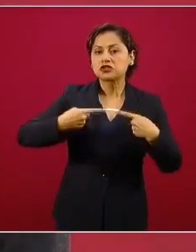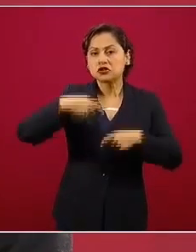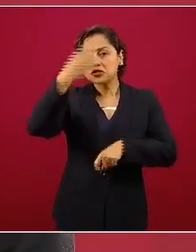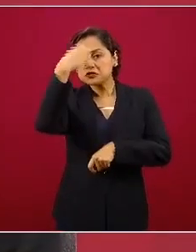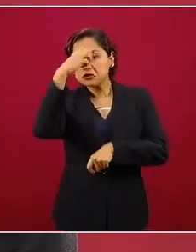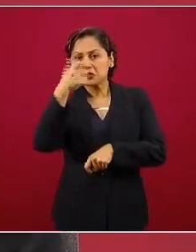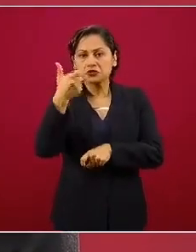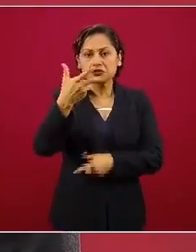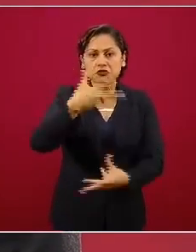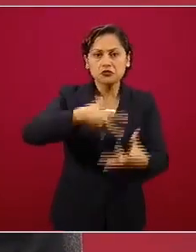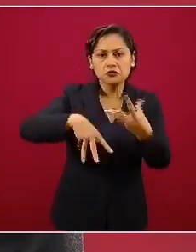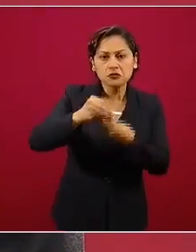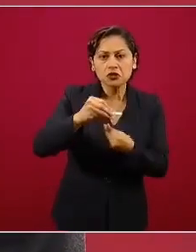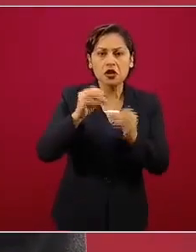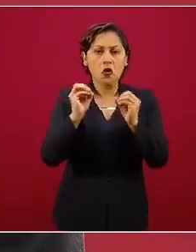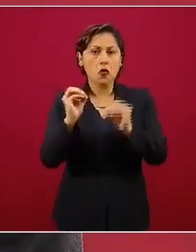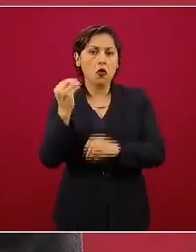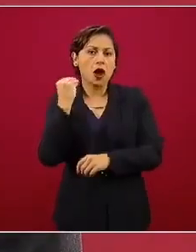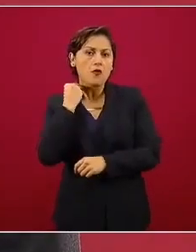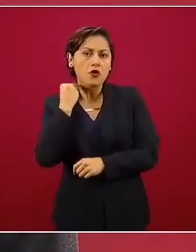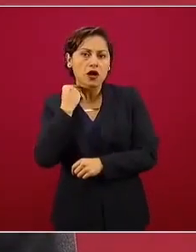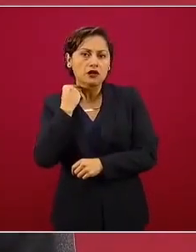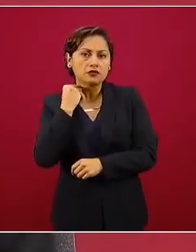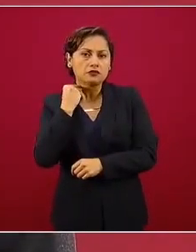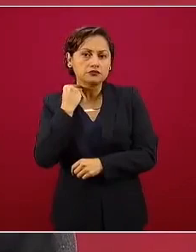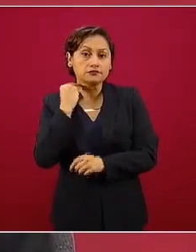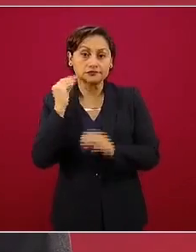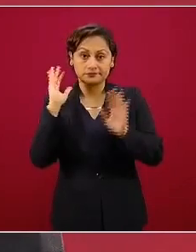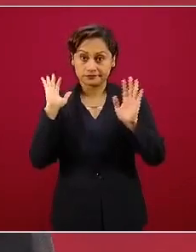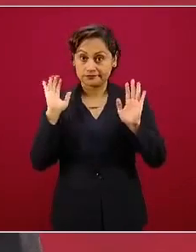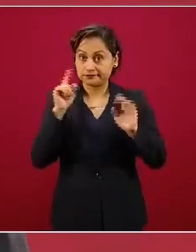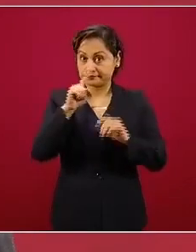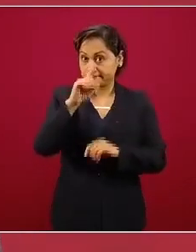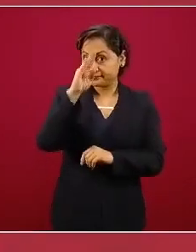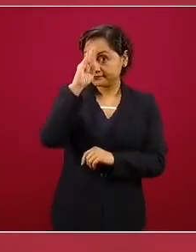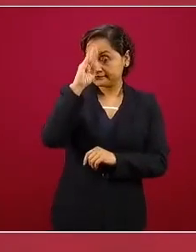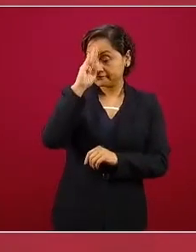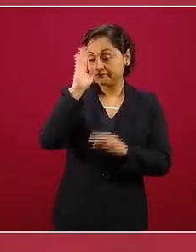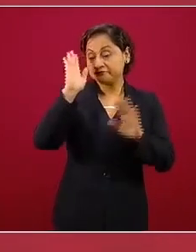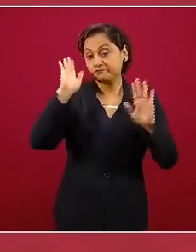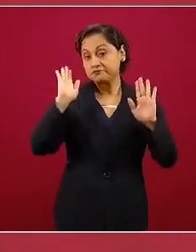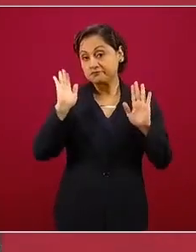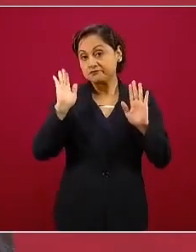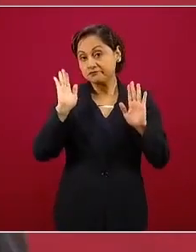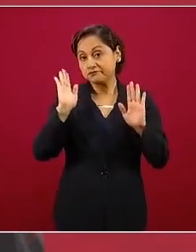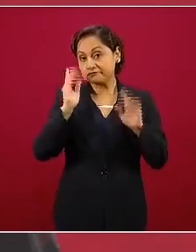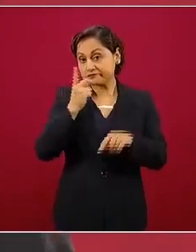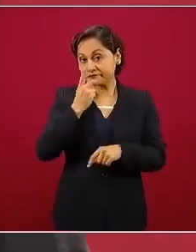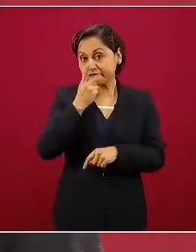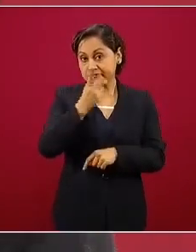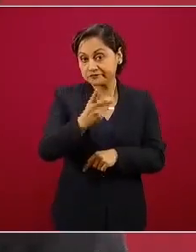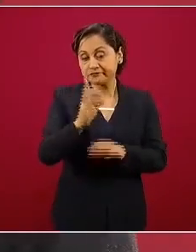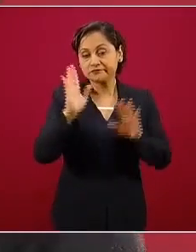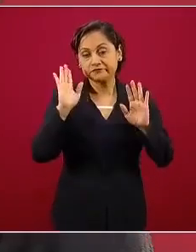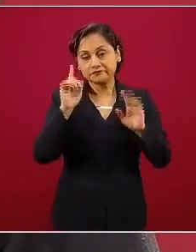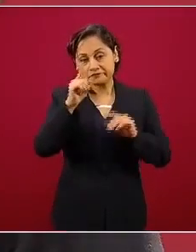Entonces, ahí queda eso, como diría don Trino Malpica. Ahí queda eso.